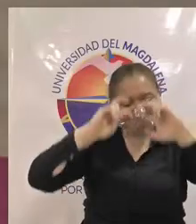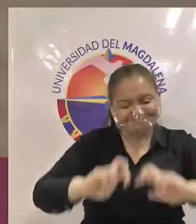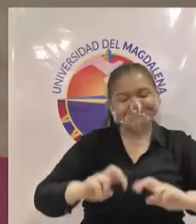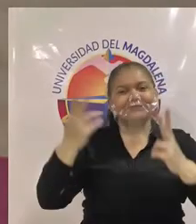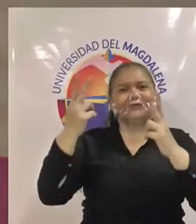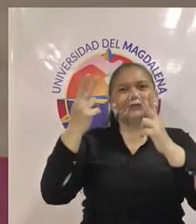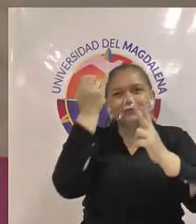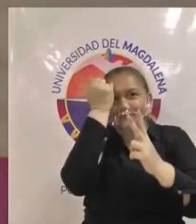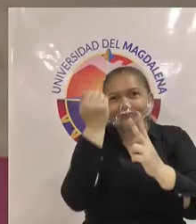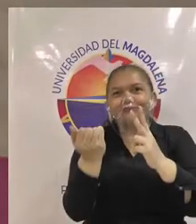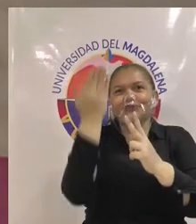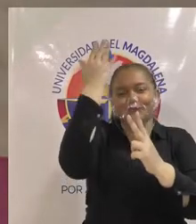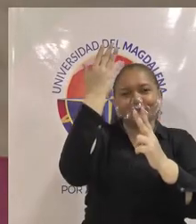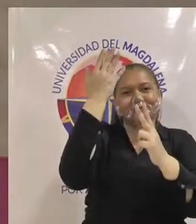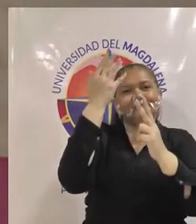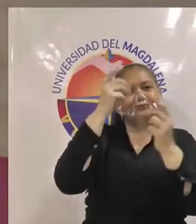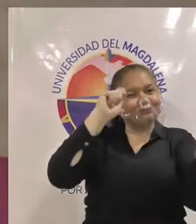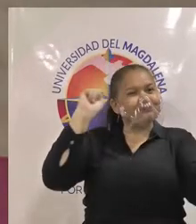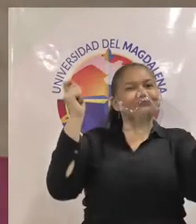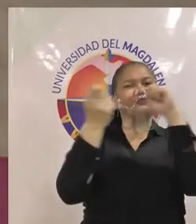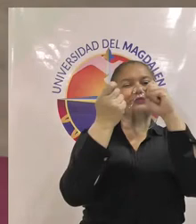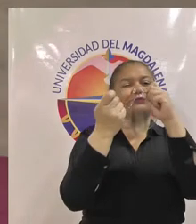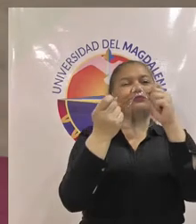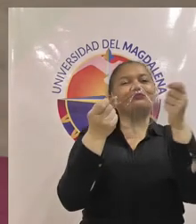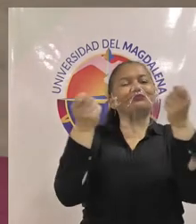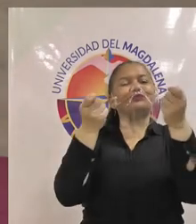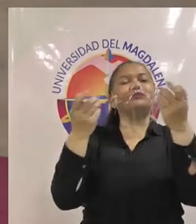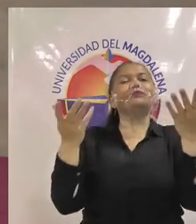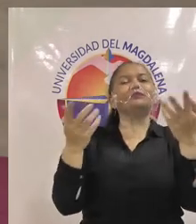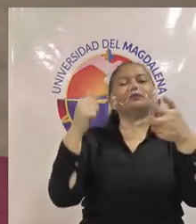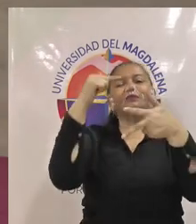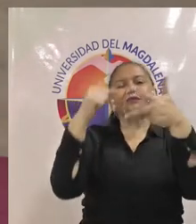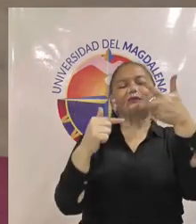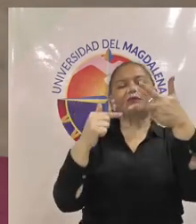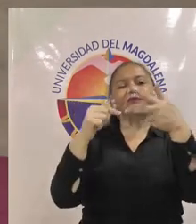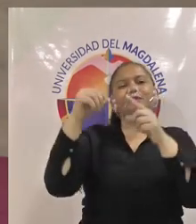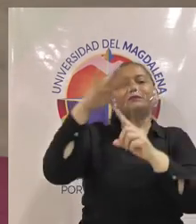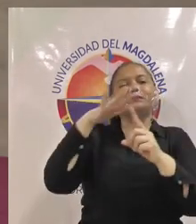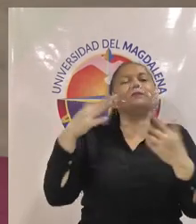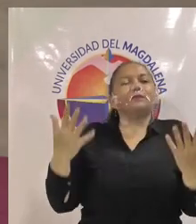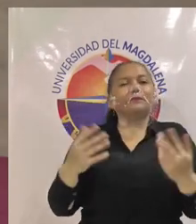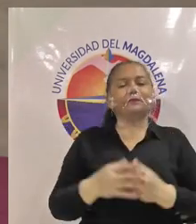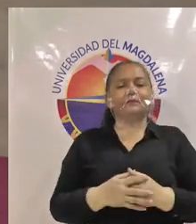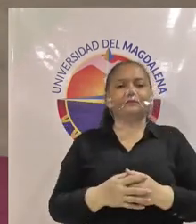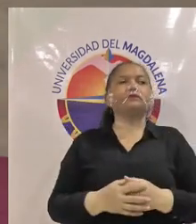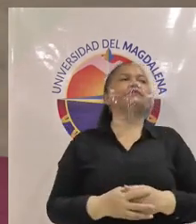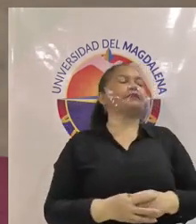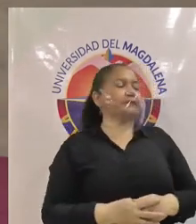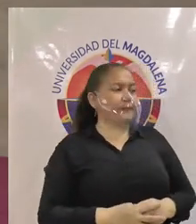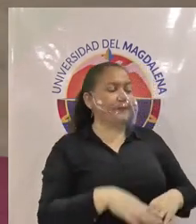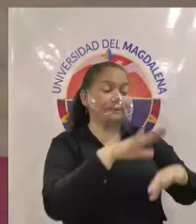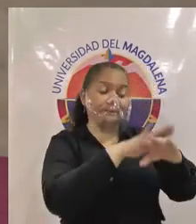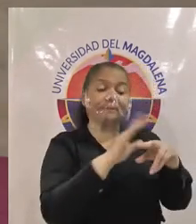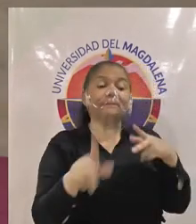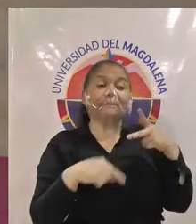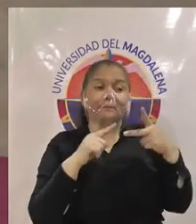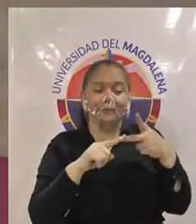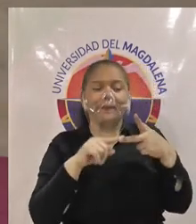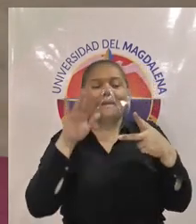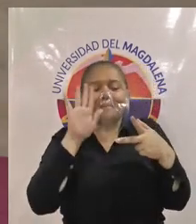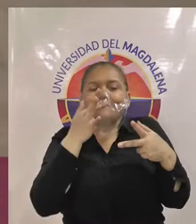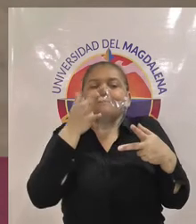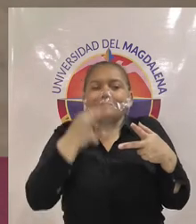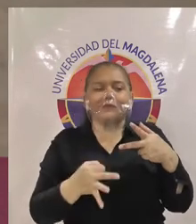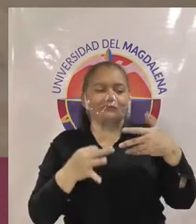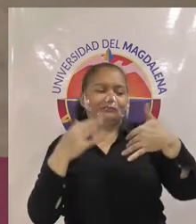ok bueno en este punto me voy a ceñir un poco más a las estadísticas que vivimos nosotros como departamento